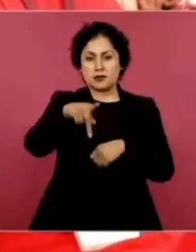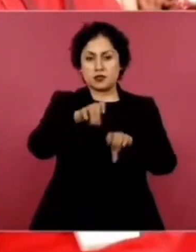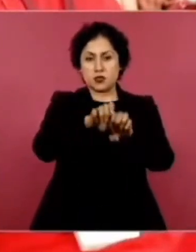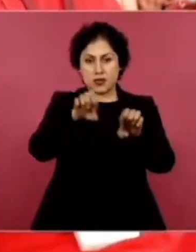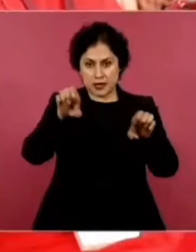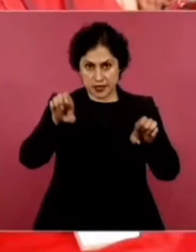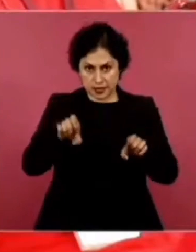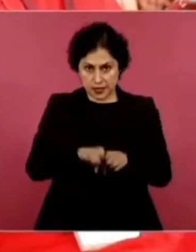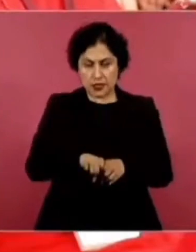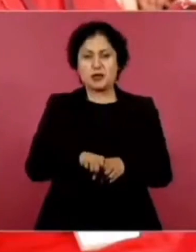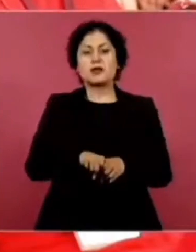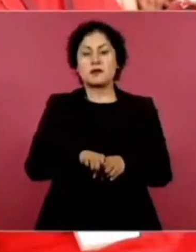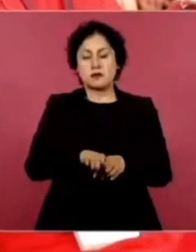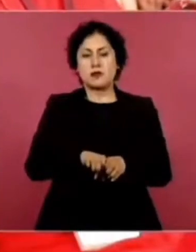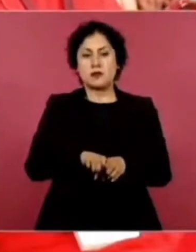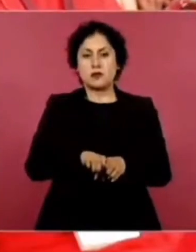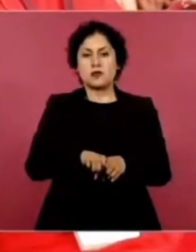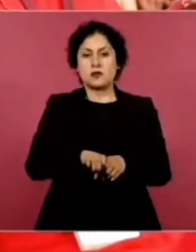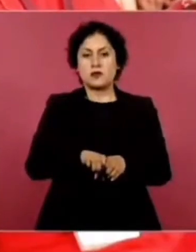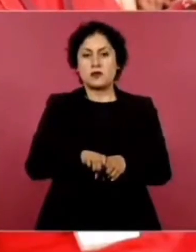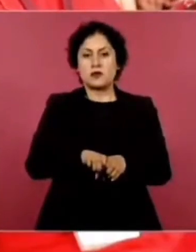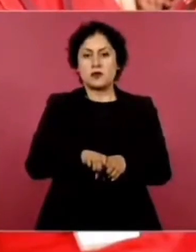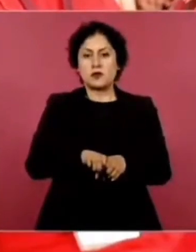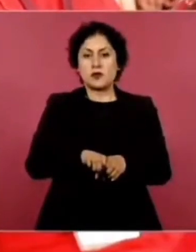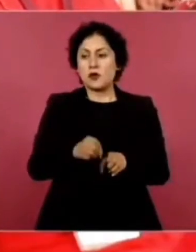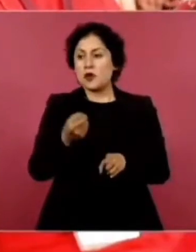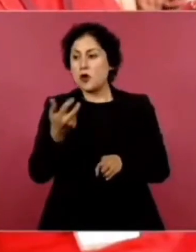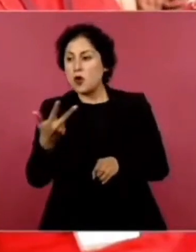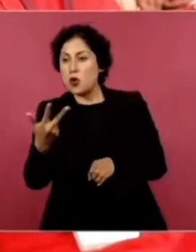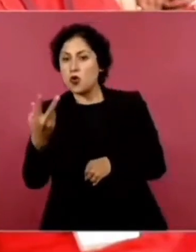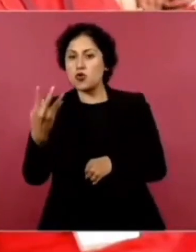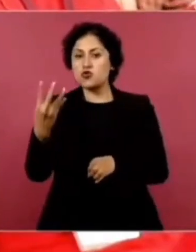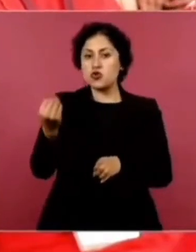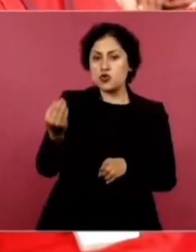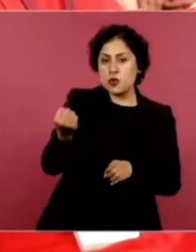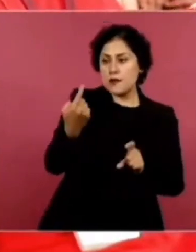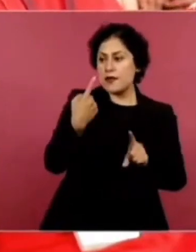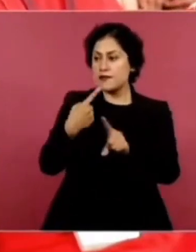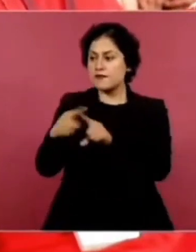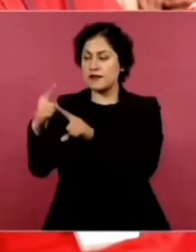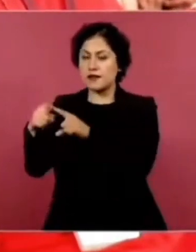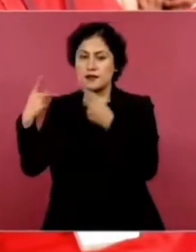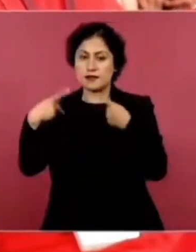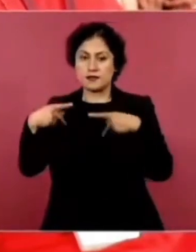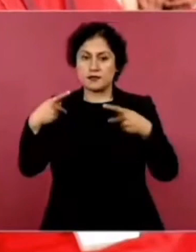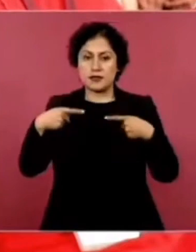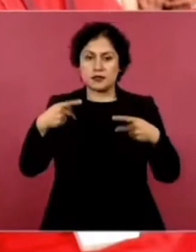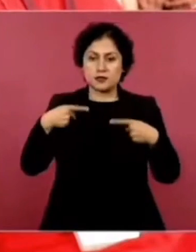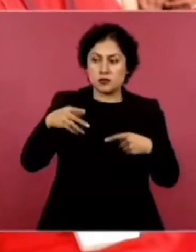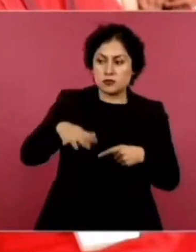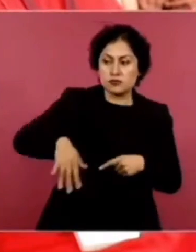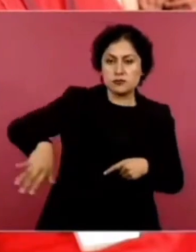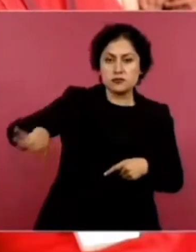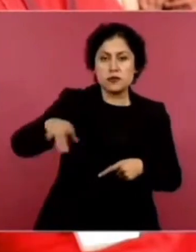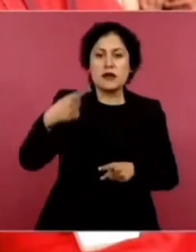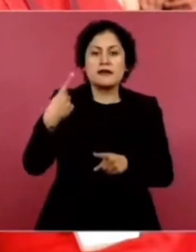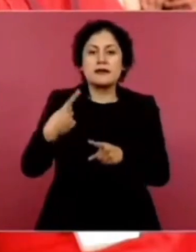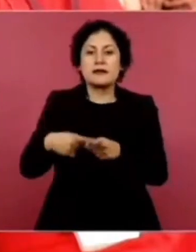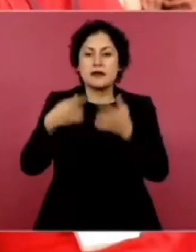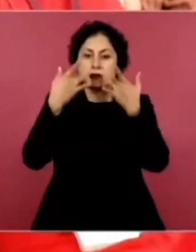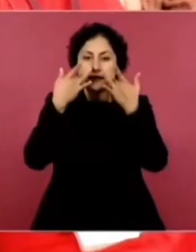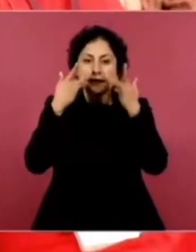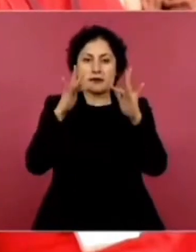puesto en labor de natura, ya quienes han renunciado, quienes, bueno, me dio su licencia,